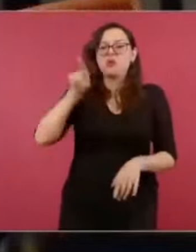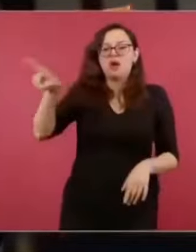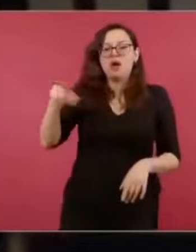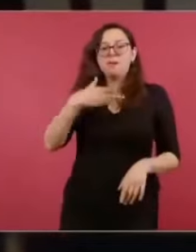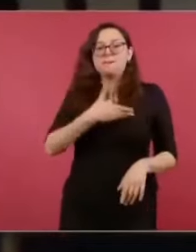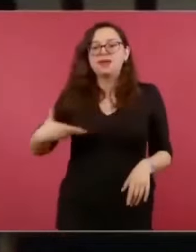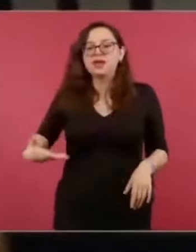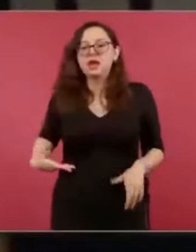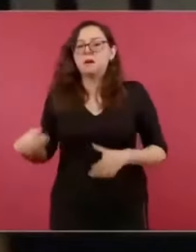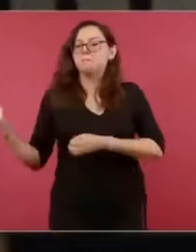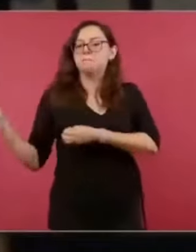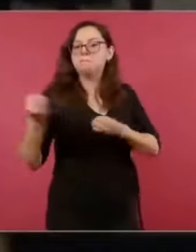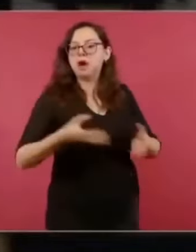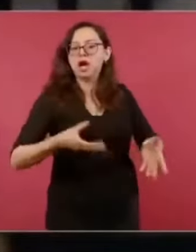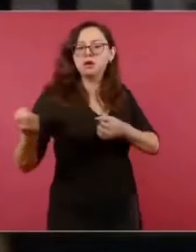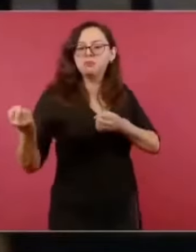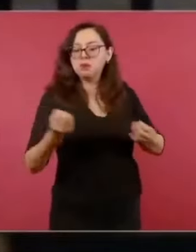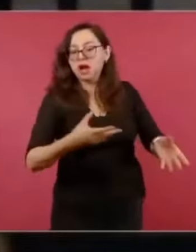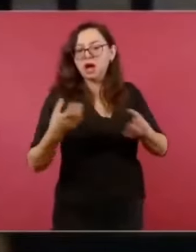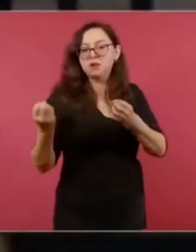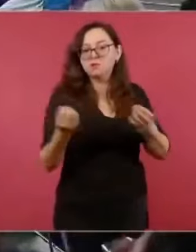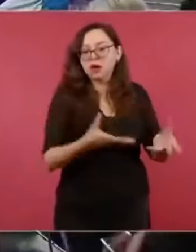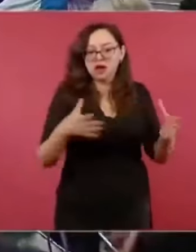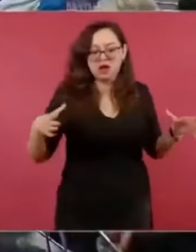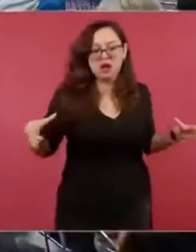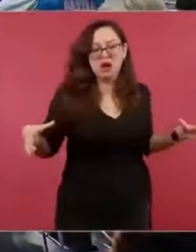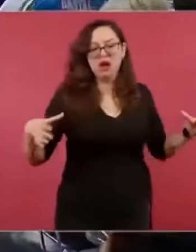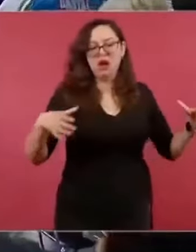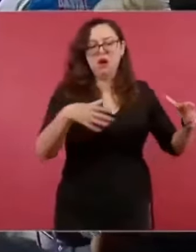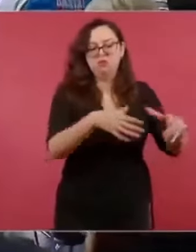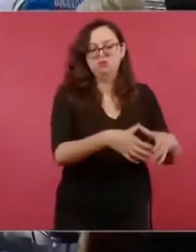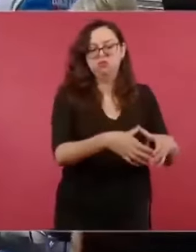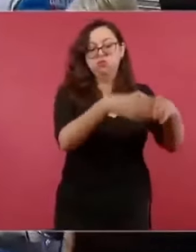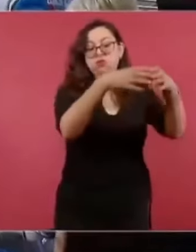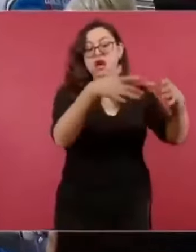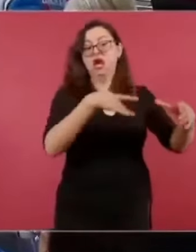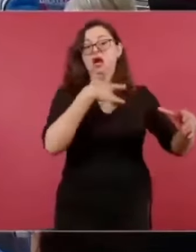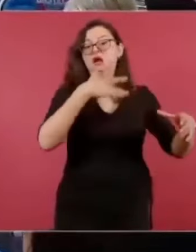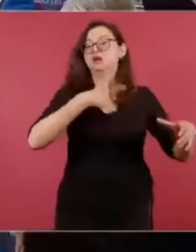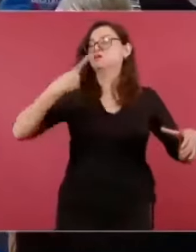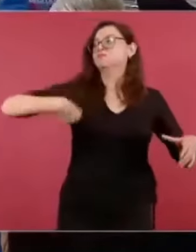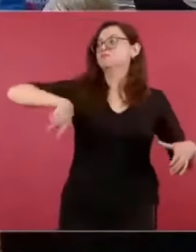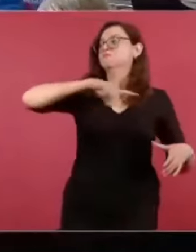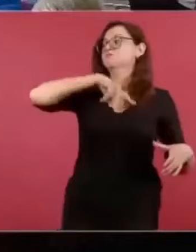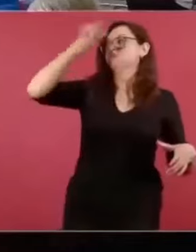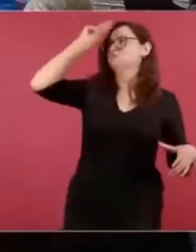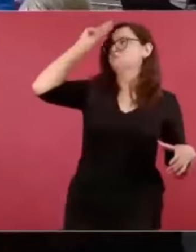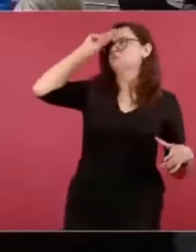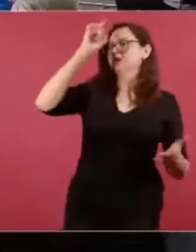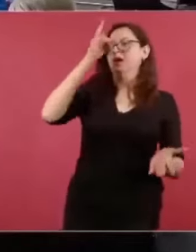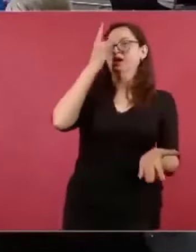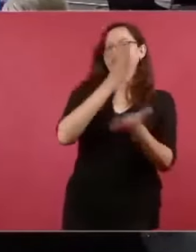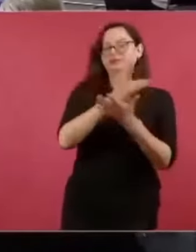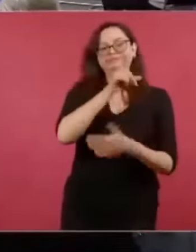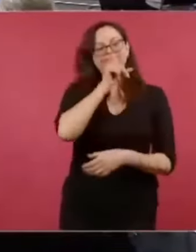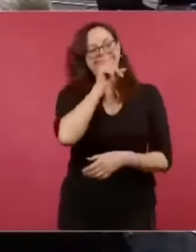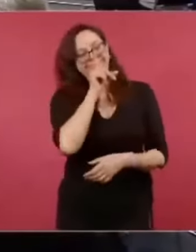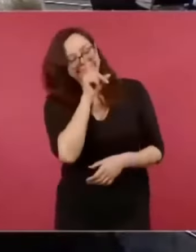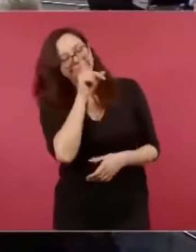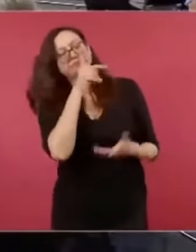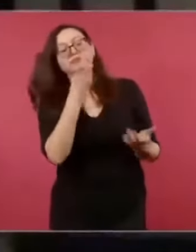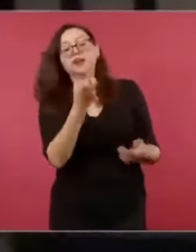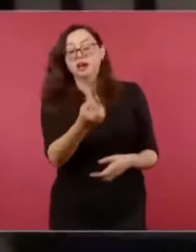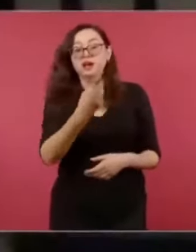esta cúpula que se crea además monopolio de la intelectualidad. Nada más para cerrar este tema, presidente, también en Contralínea